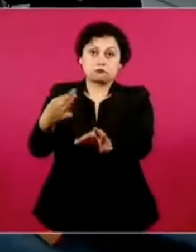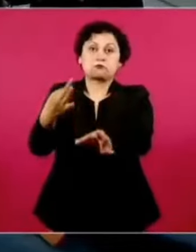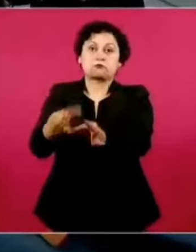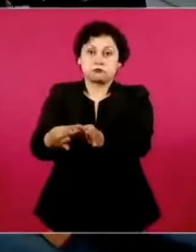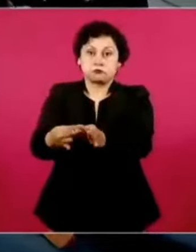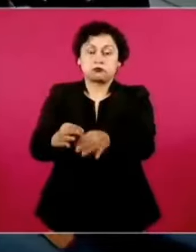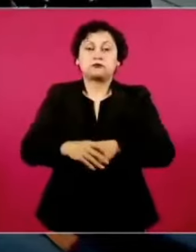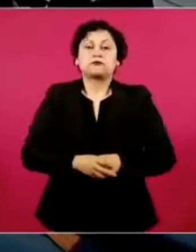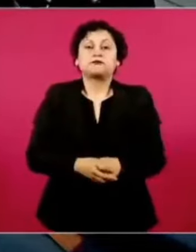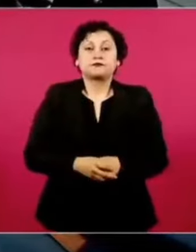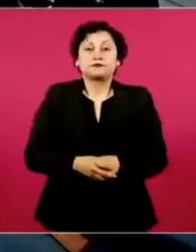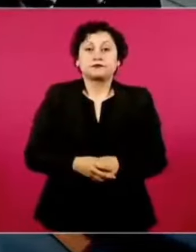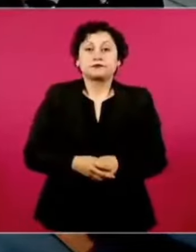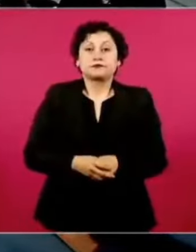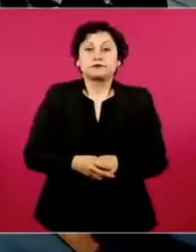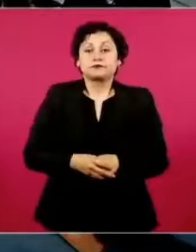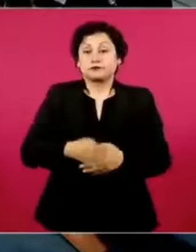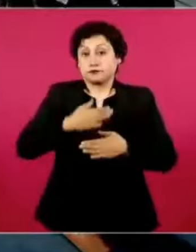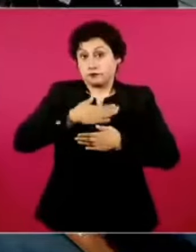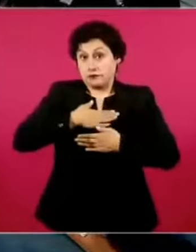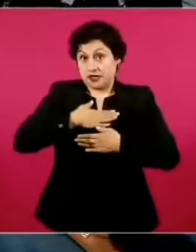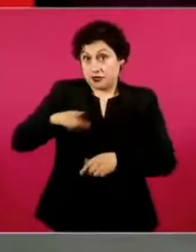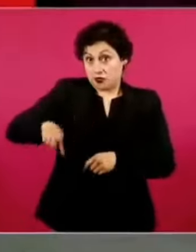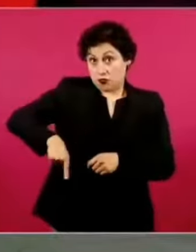concluya el gobierno,